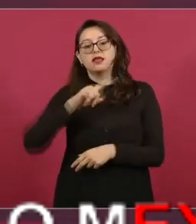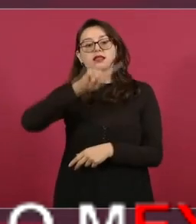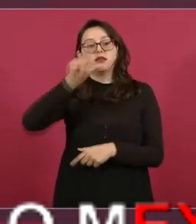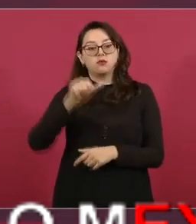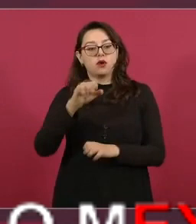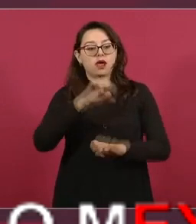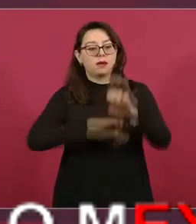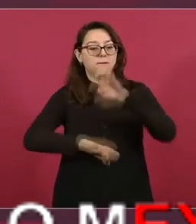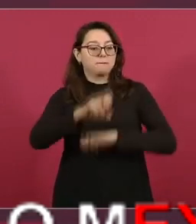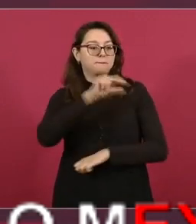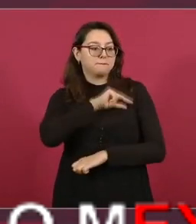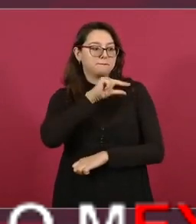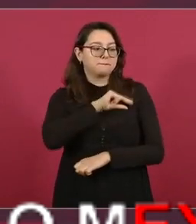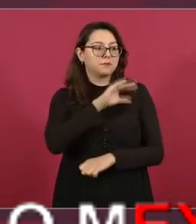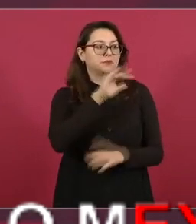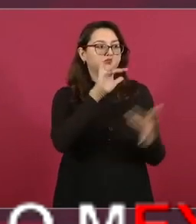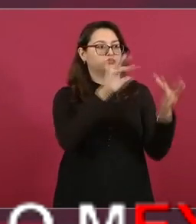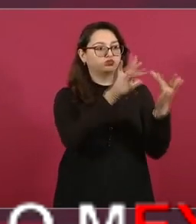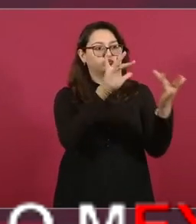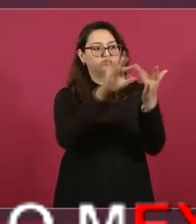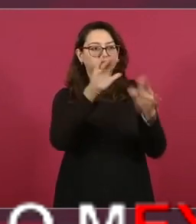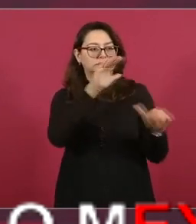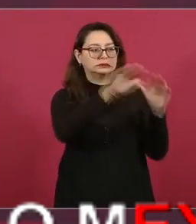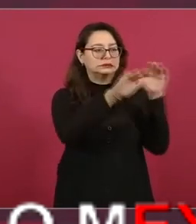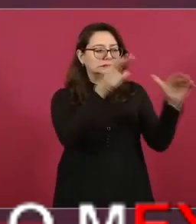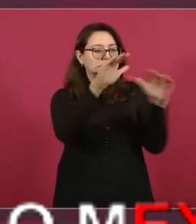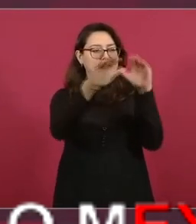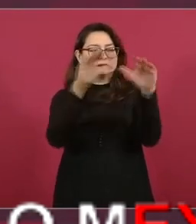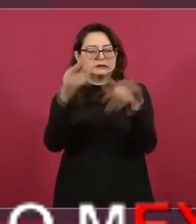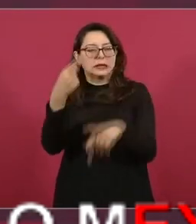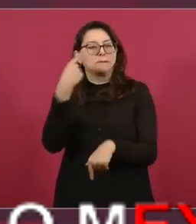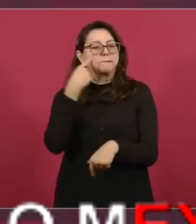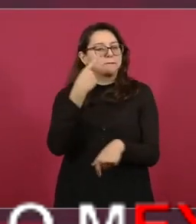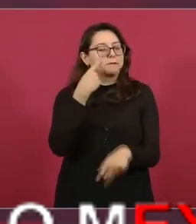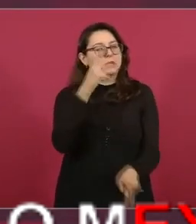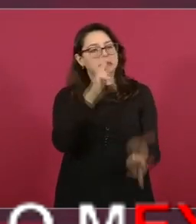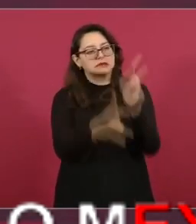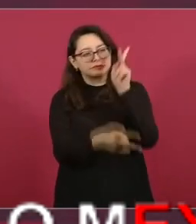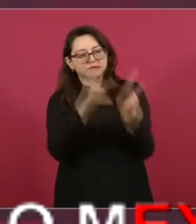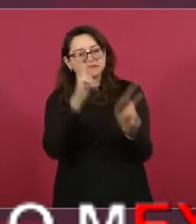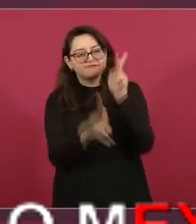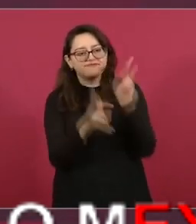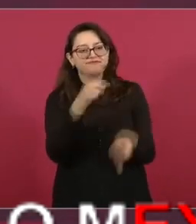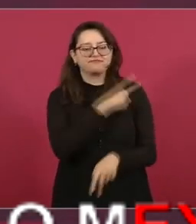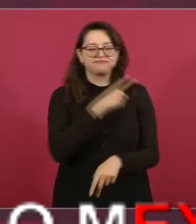haciéndoles ver que cuando ellos recibieron